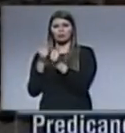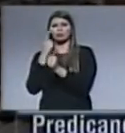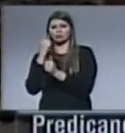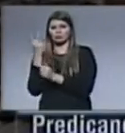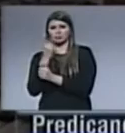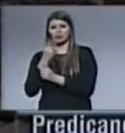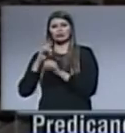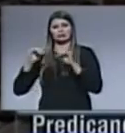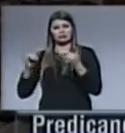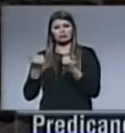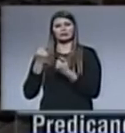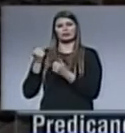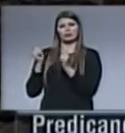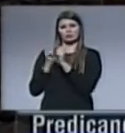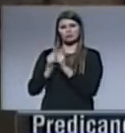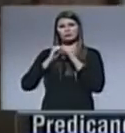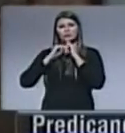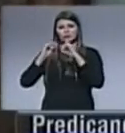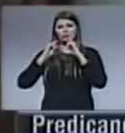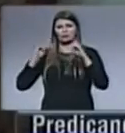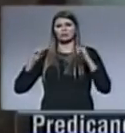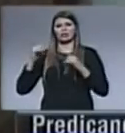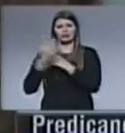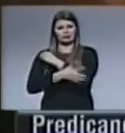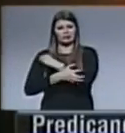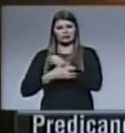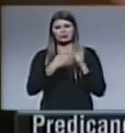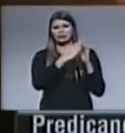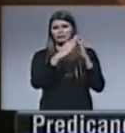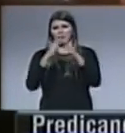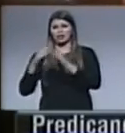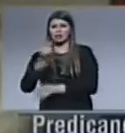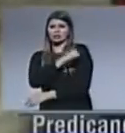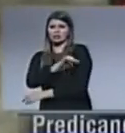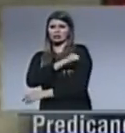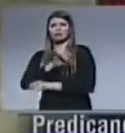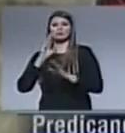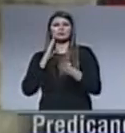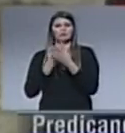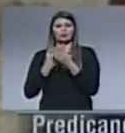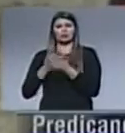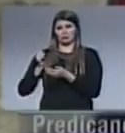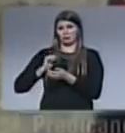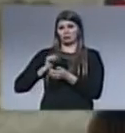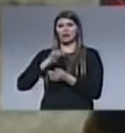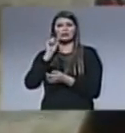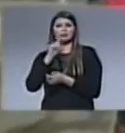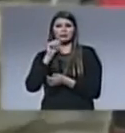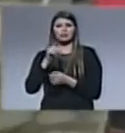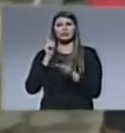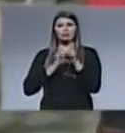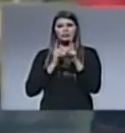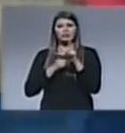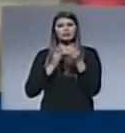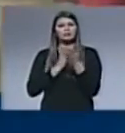trabajan llevando la palabra de Dios en las favelas de Río de Janeiro. Ramona comenta que para lograrlo, solo tratan de